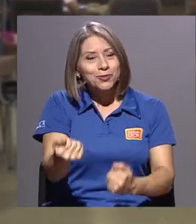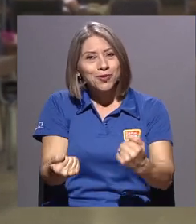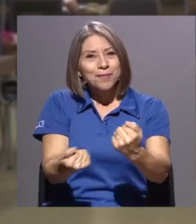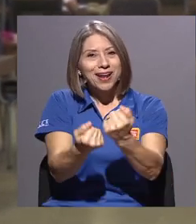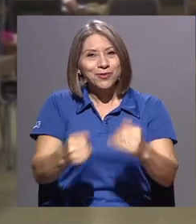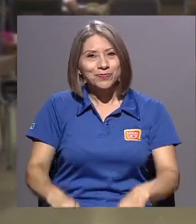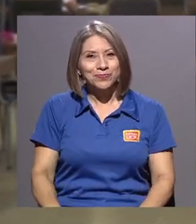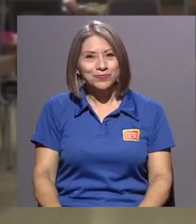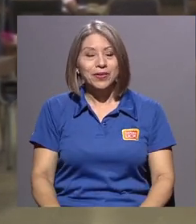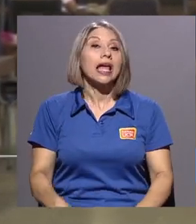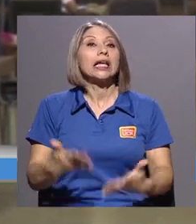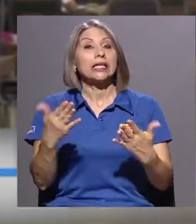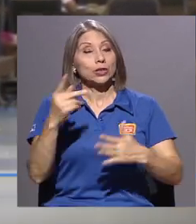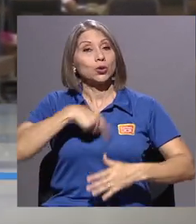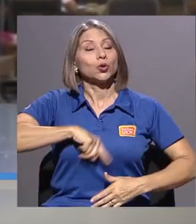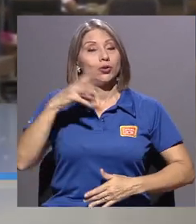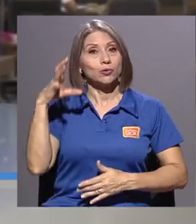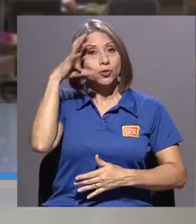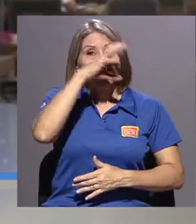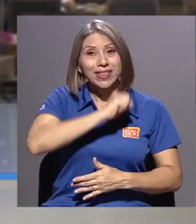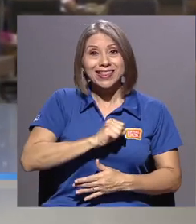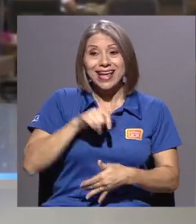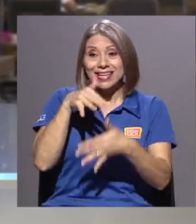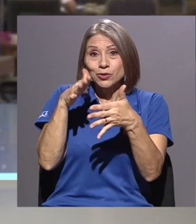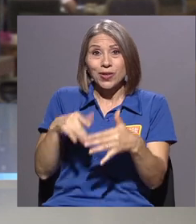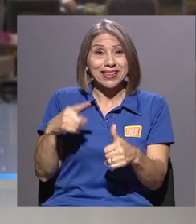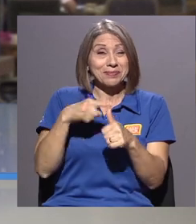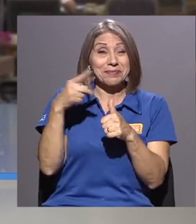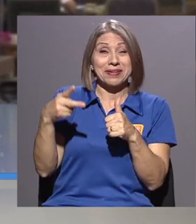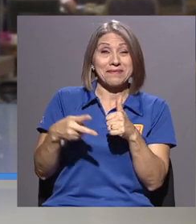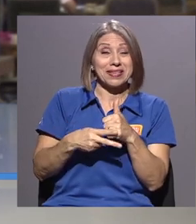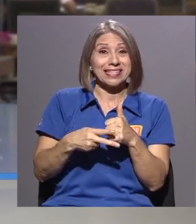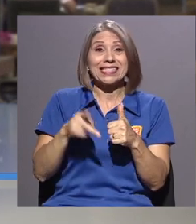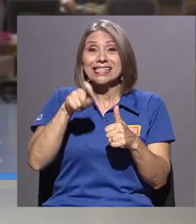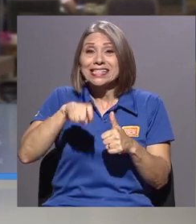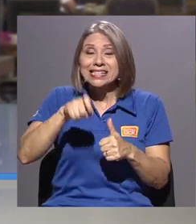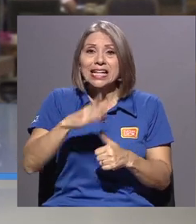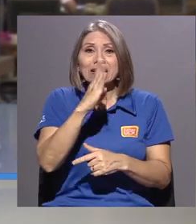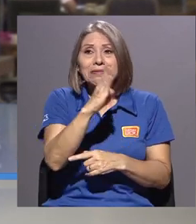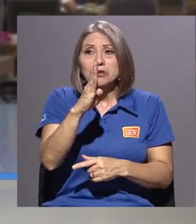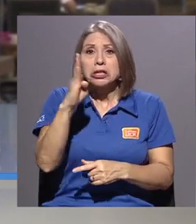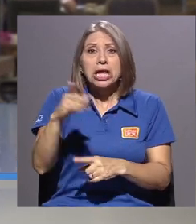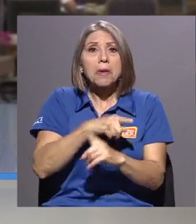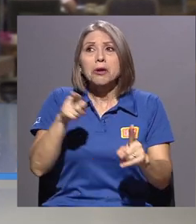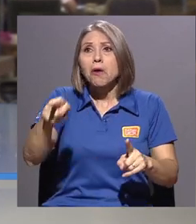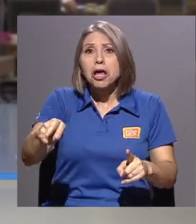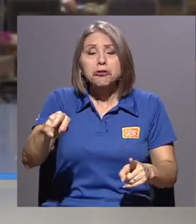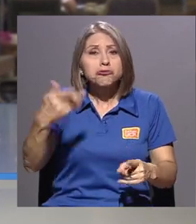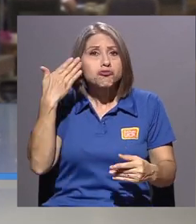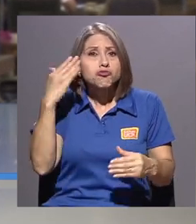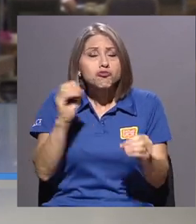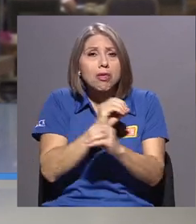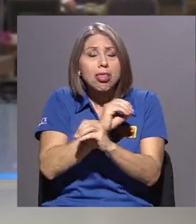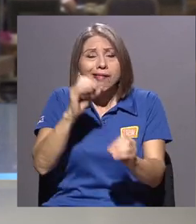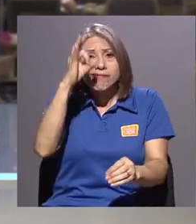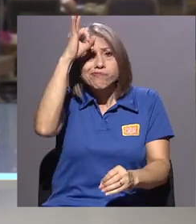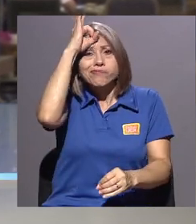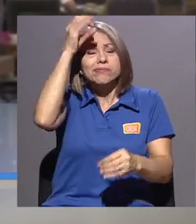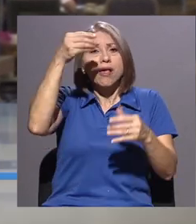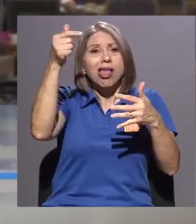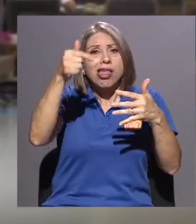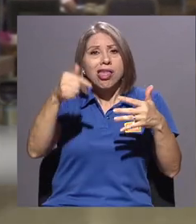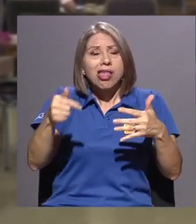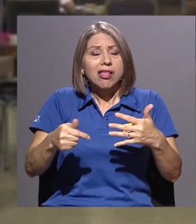de utilizar los recursos de la biblioteca y no tienen conocimiento de los servicios, recursos y otra gama